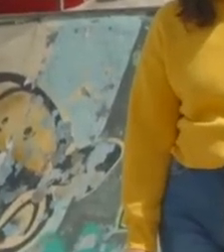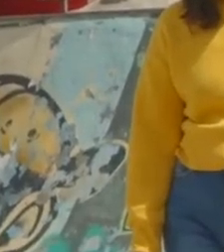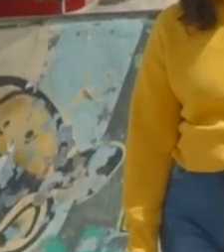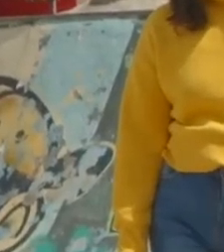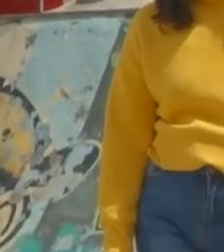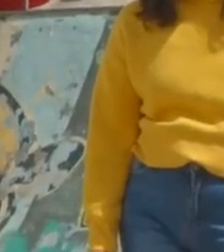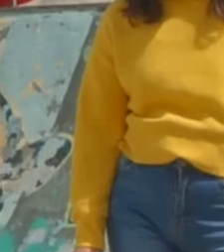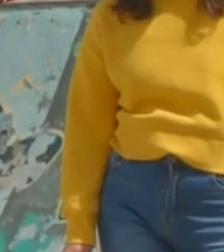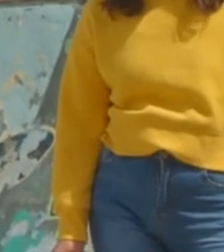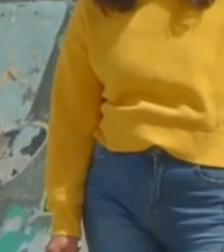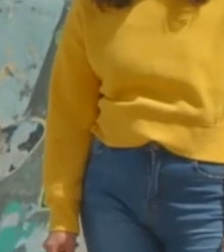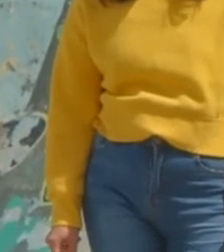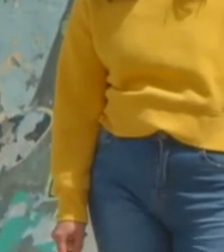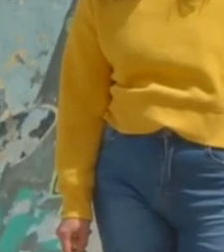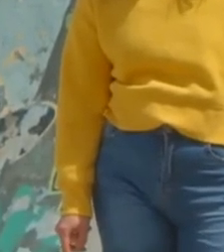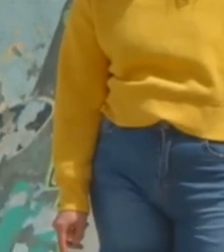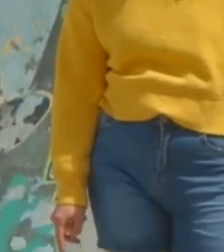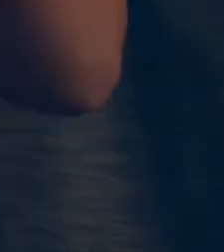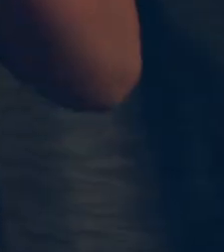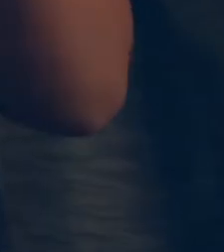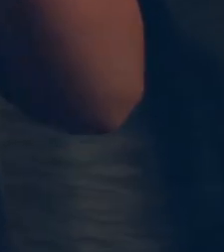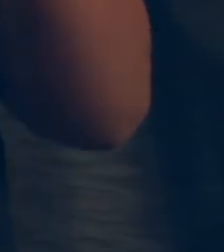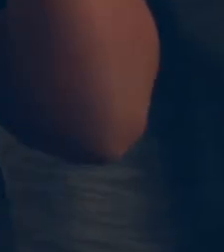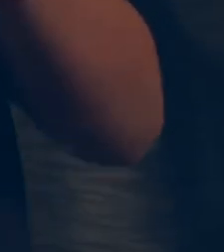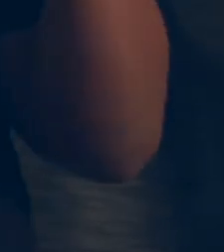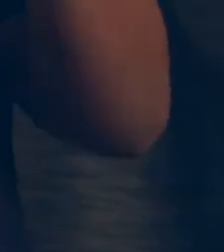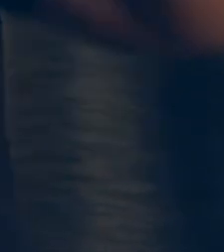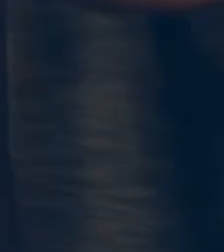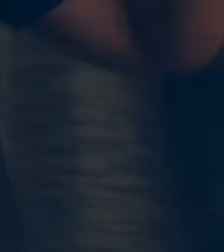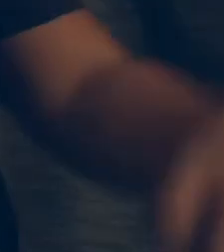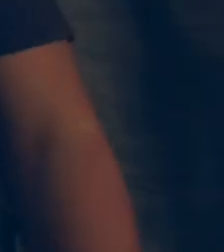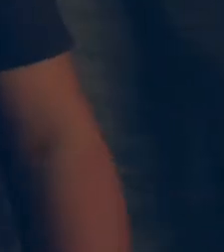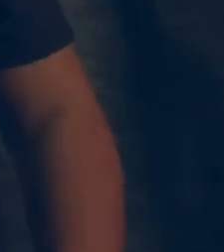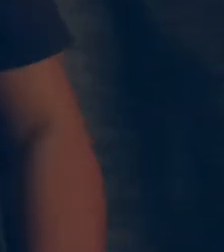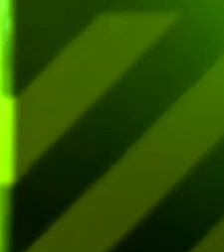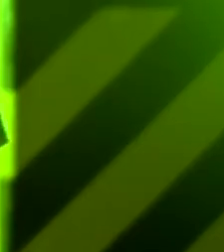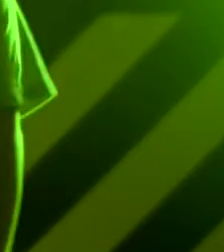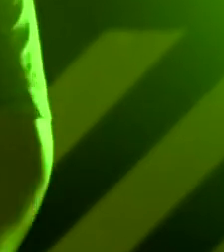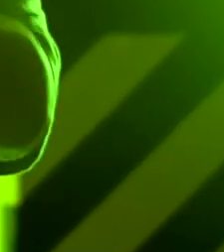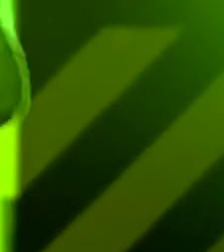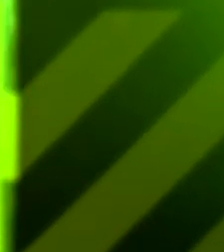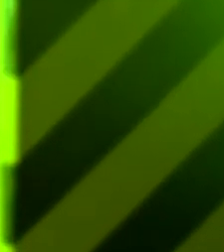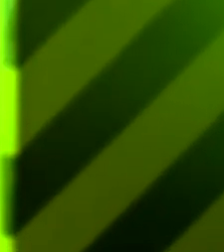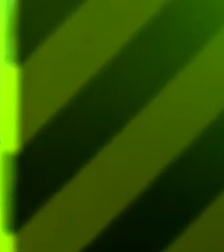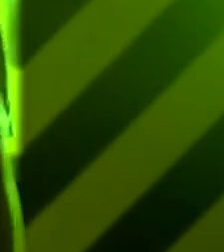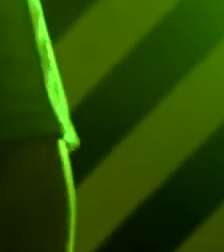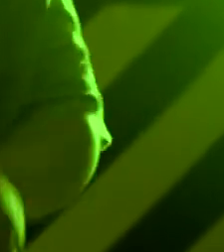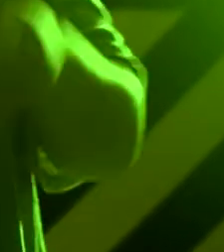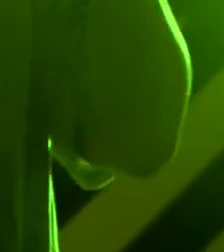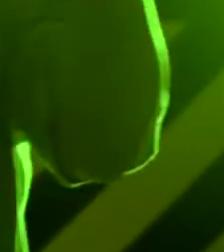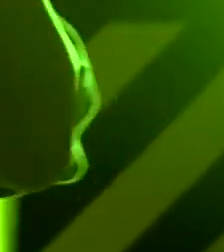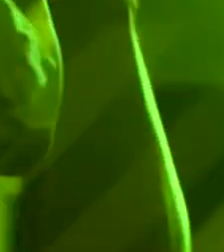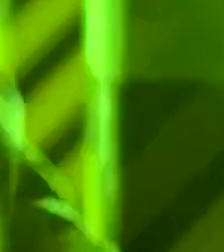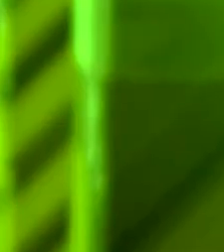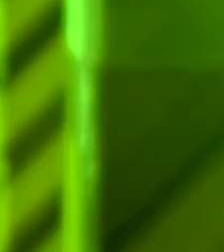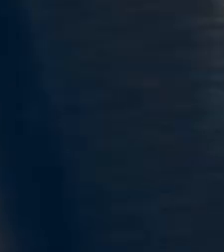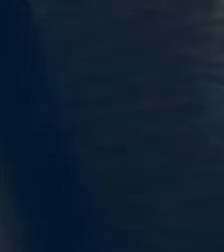Lástima que mucha gente se nos va a llevar. Sin importar la persona si el virus iba a atacar. Todo deseando poder volver a la normalidad.